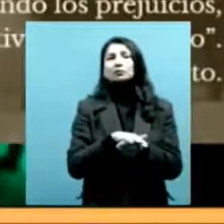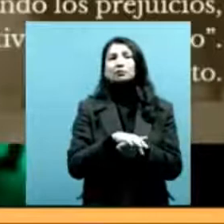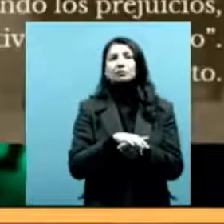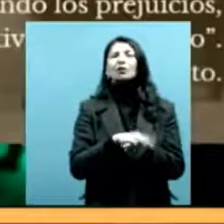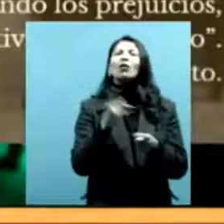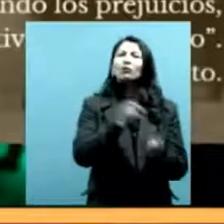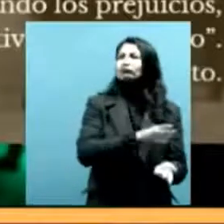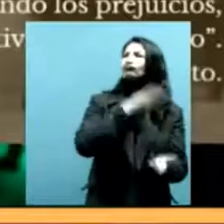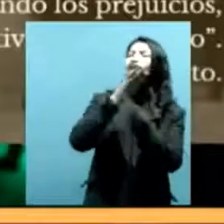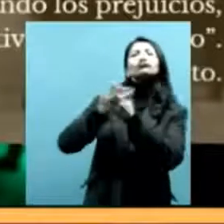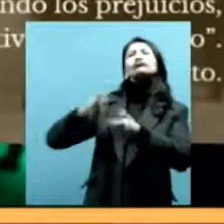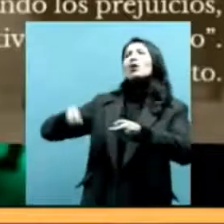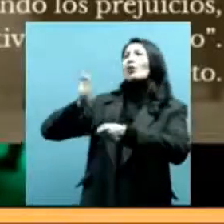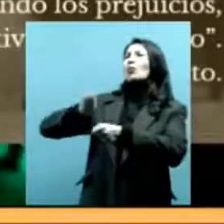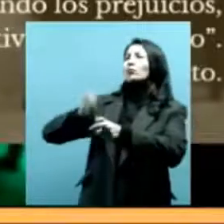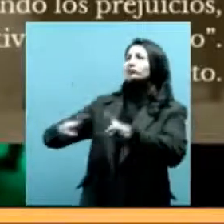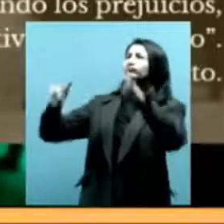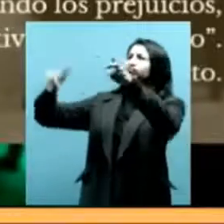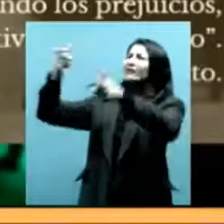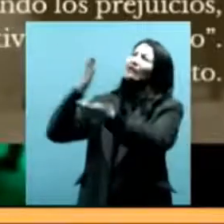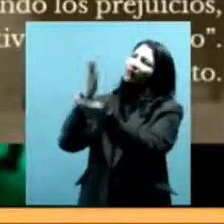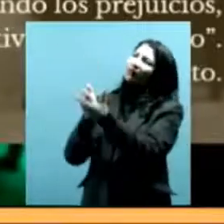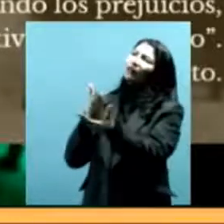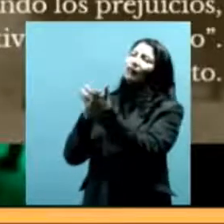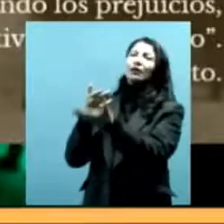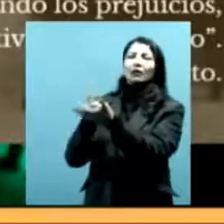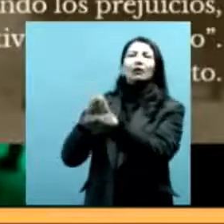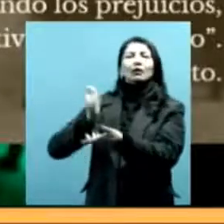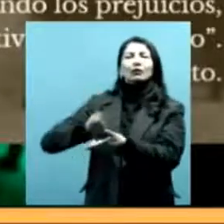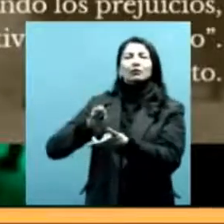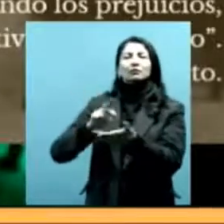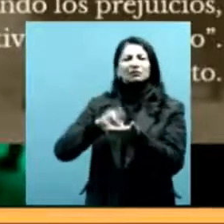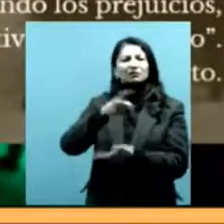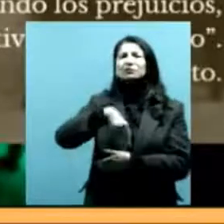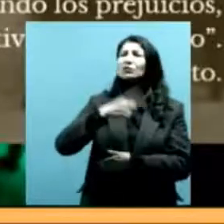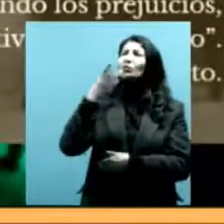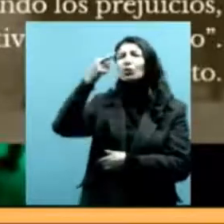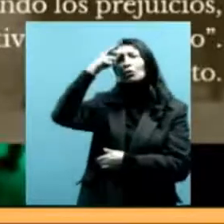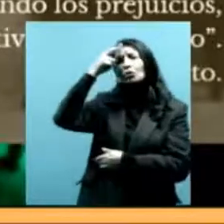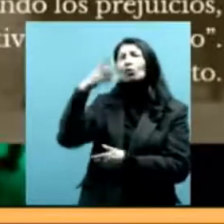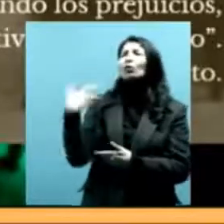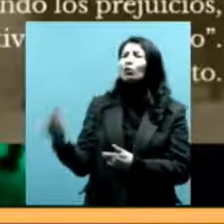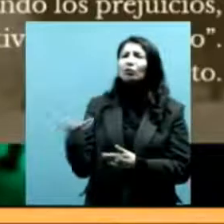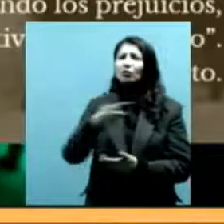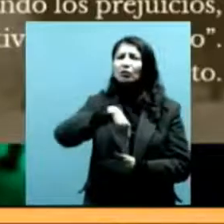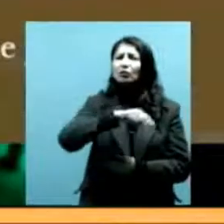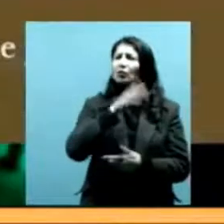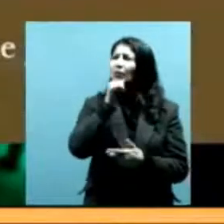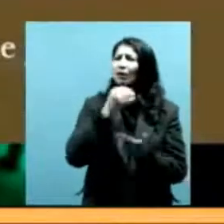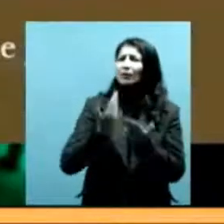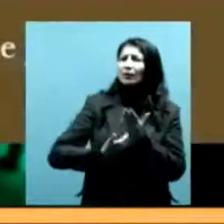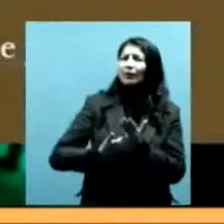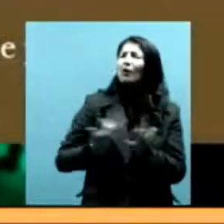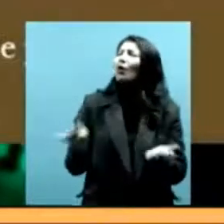tribunales o llegar al litigio desde la lógica de la burocracia. Dejar constancia de eso a través de los archivos.